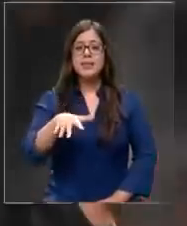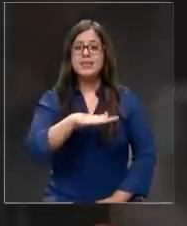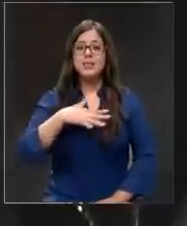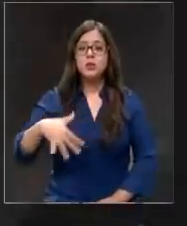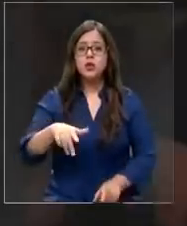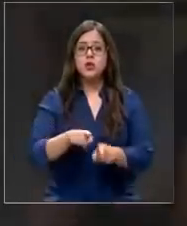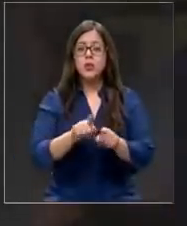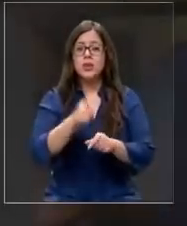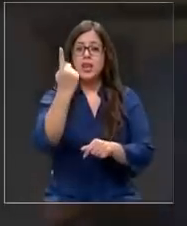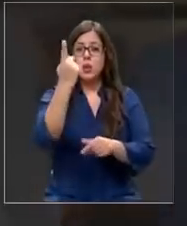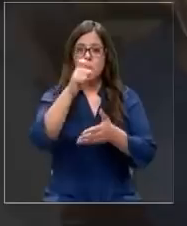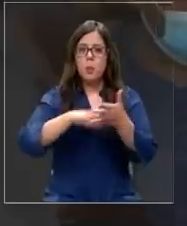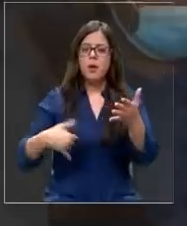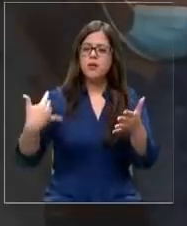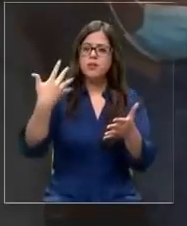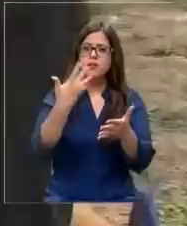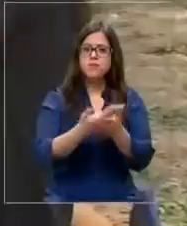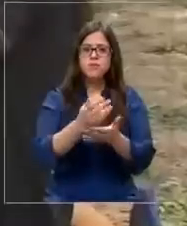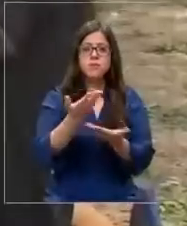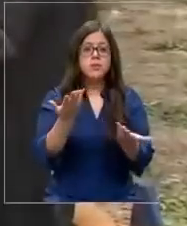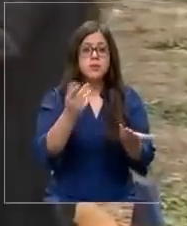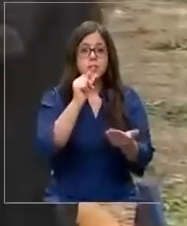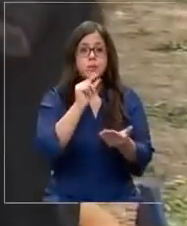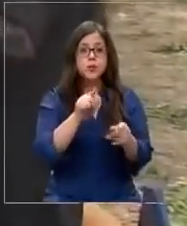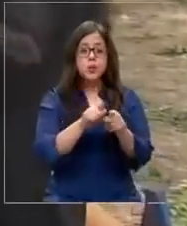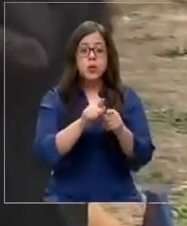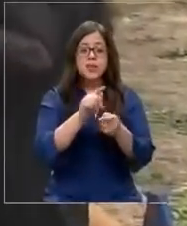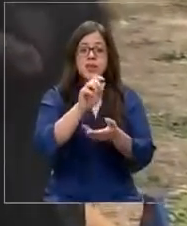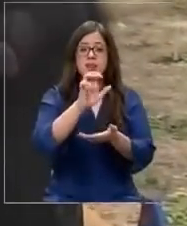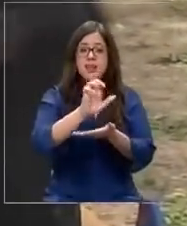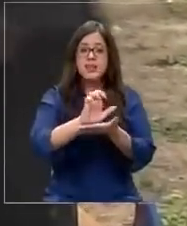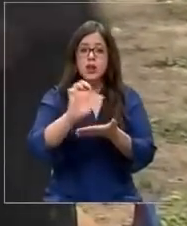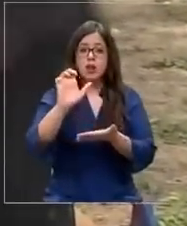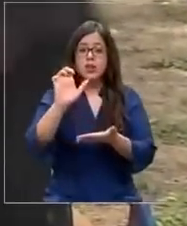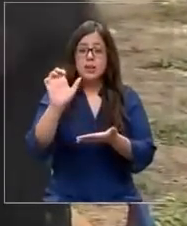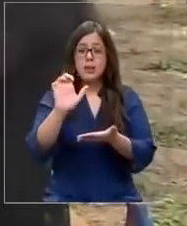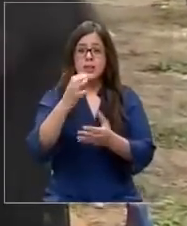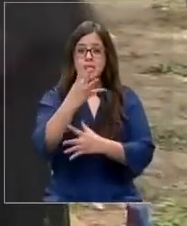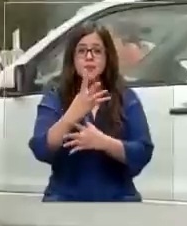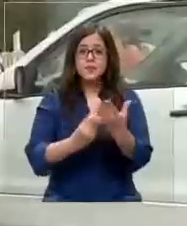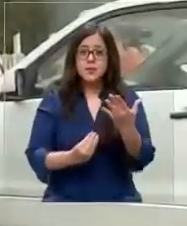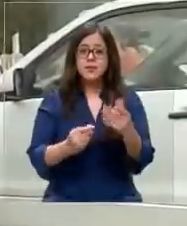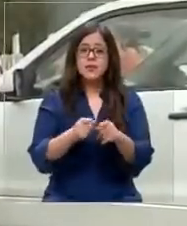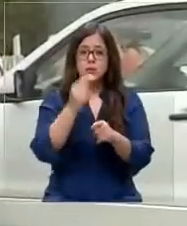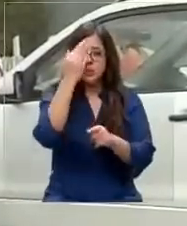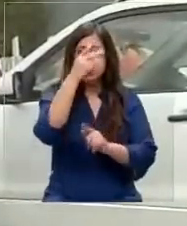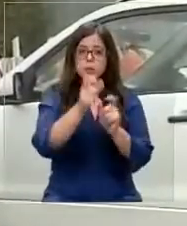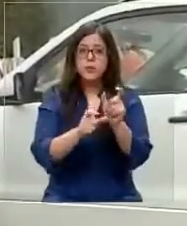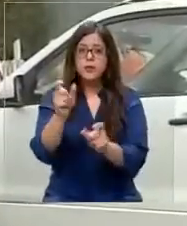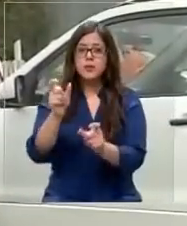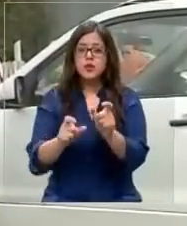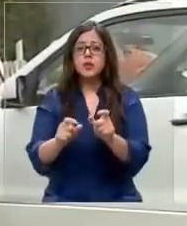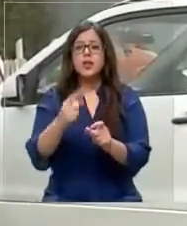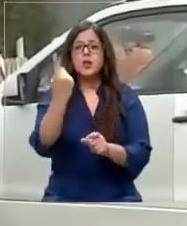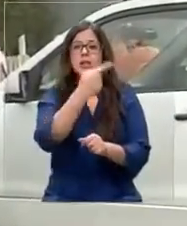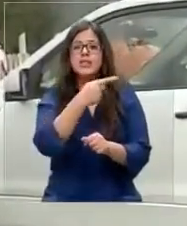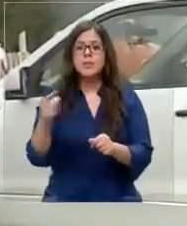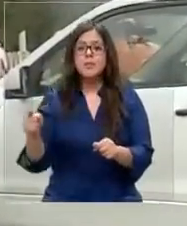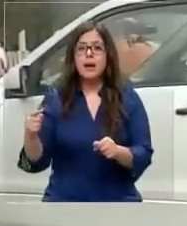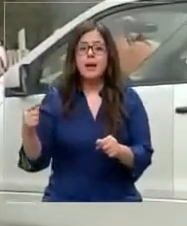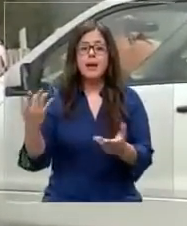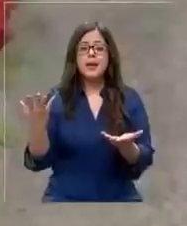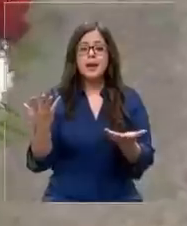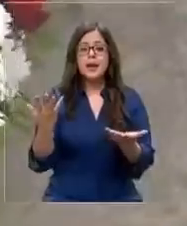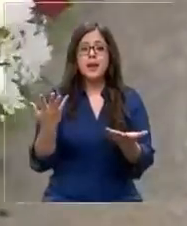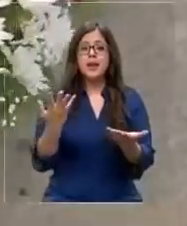de que en poco más de un mes deje de existir el estado de excepción es algo que preocupa a los habitantes de la zona, considerando que solo en una semana cuatro